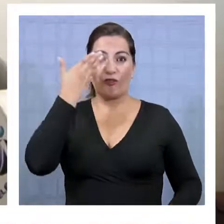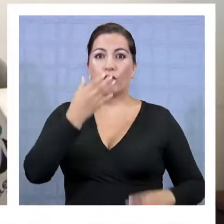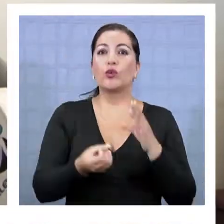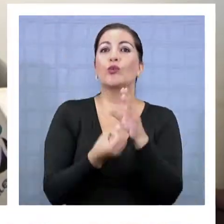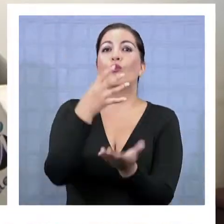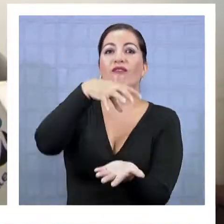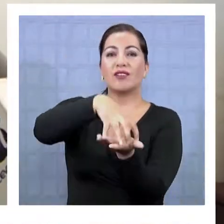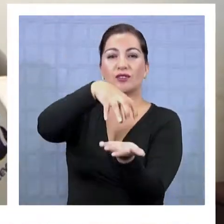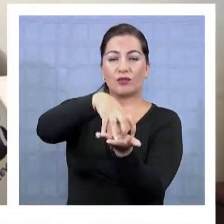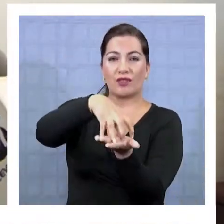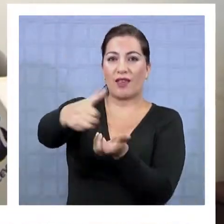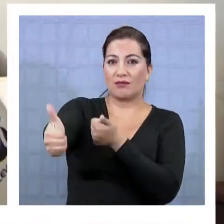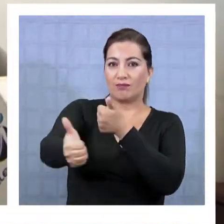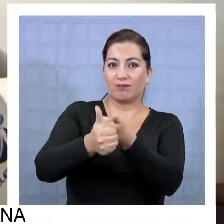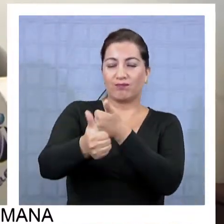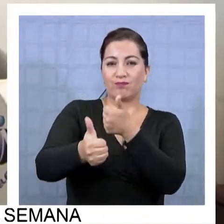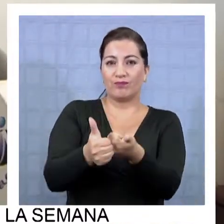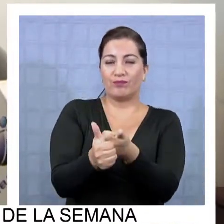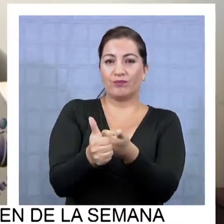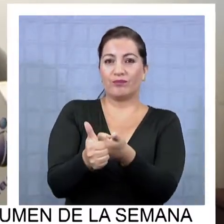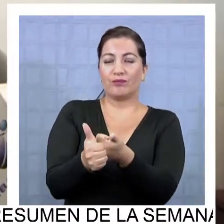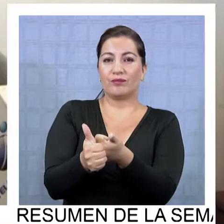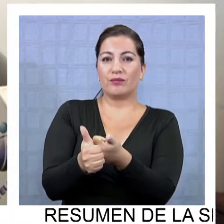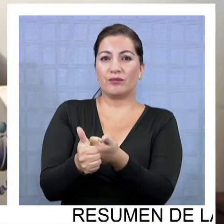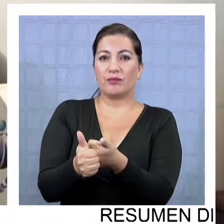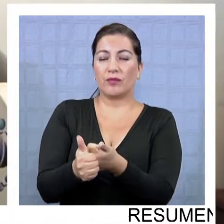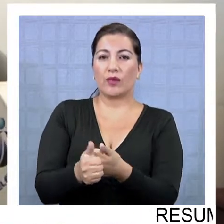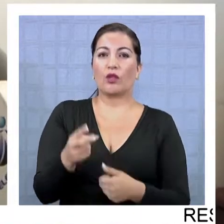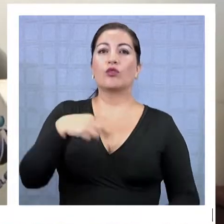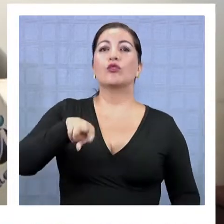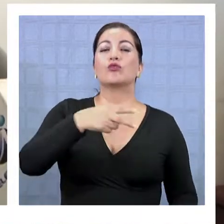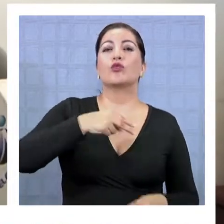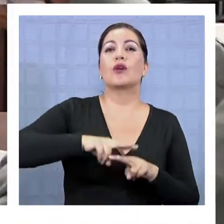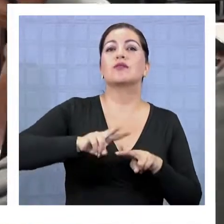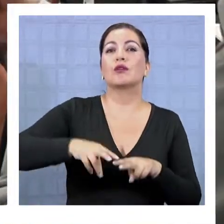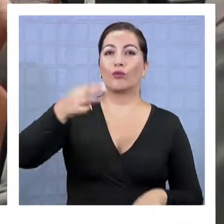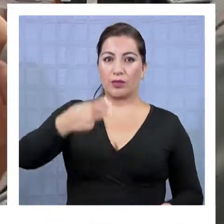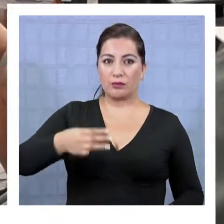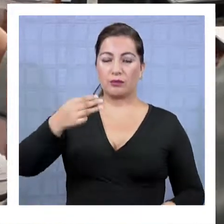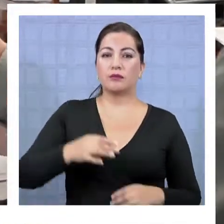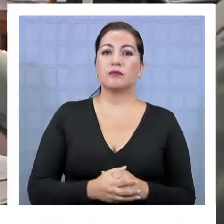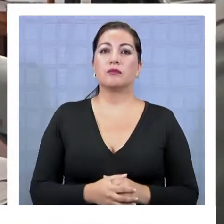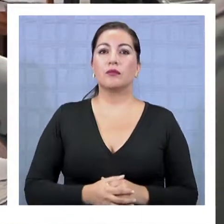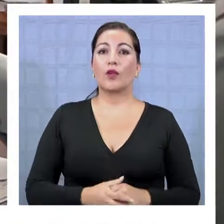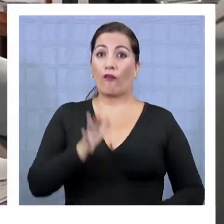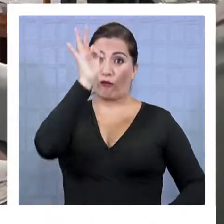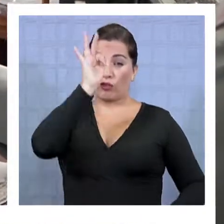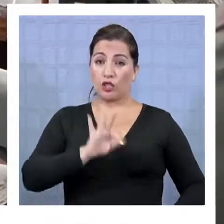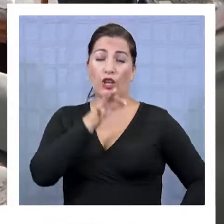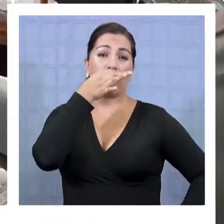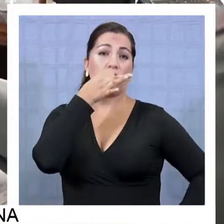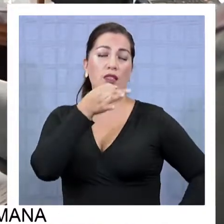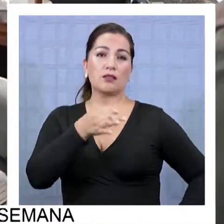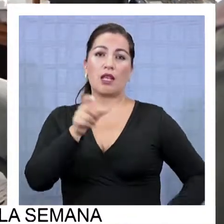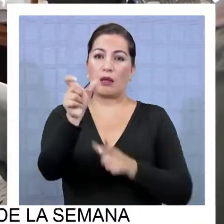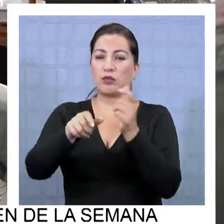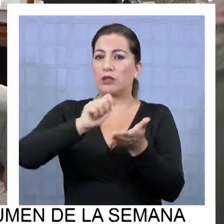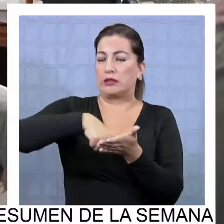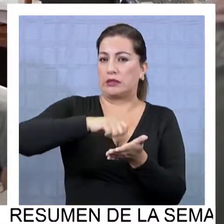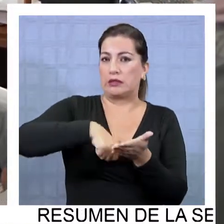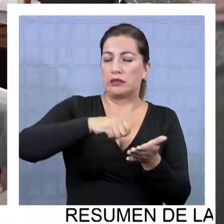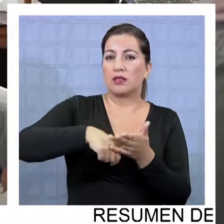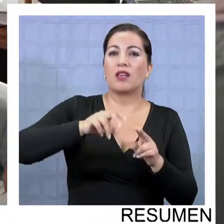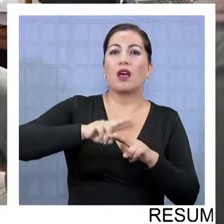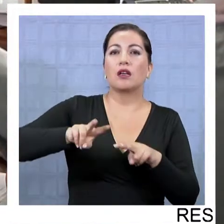nueva ciudad. Asociado al plano regulador comunal que estamos desarrollando como municipio. El funcionario señala que los inscritos han logrado